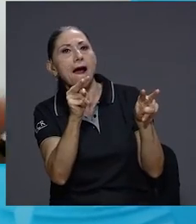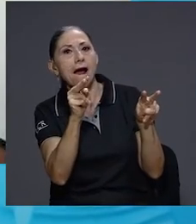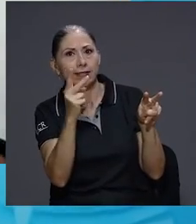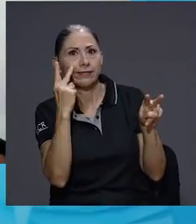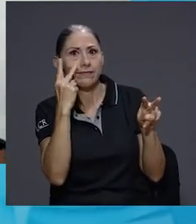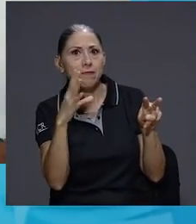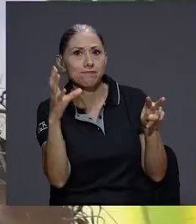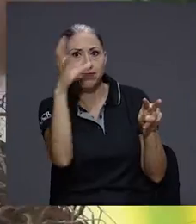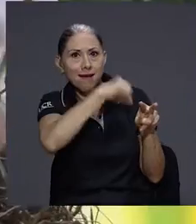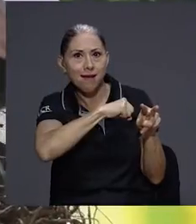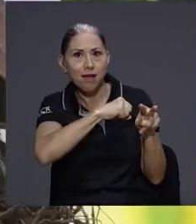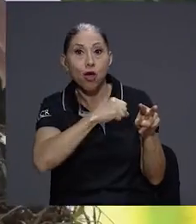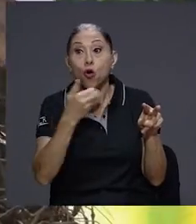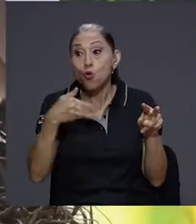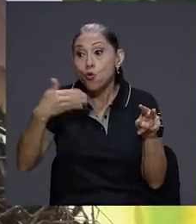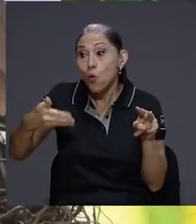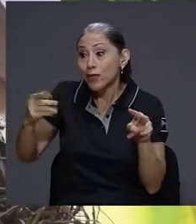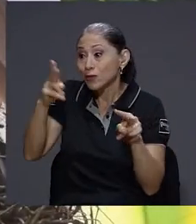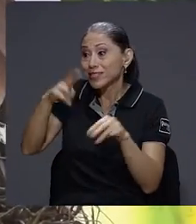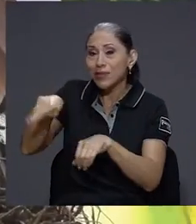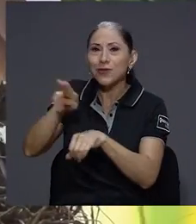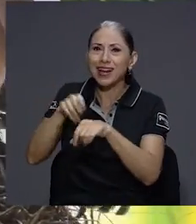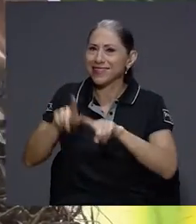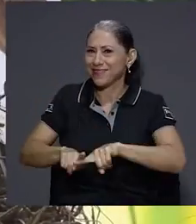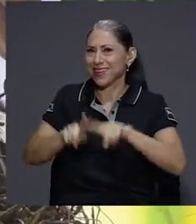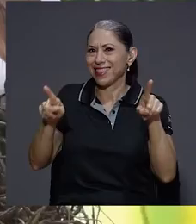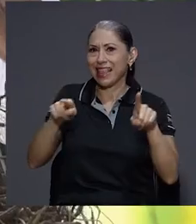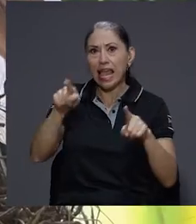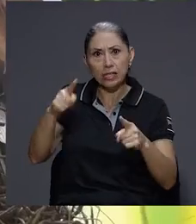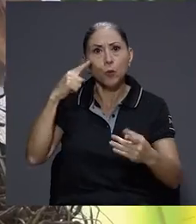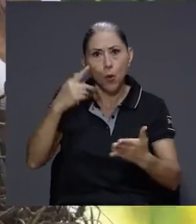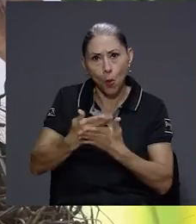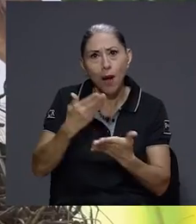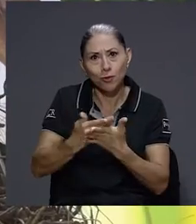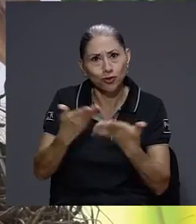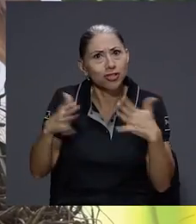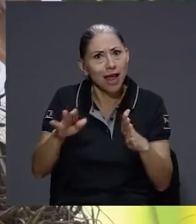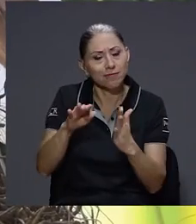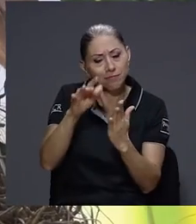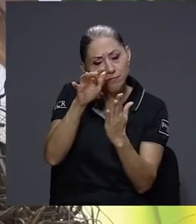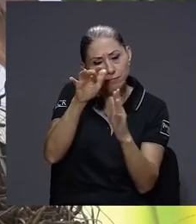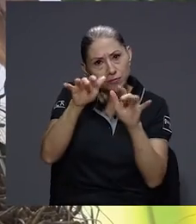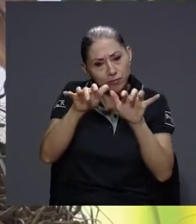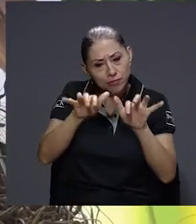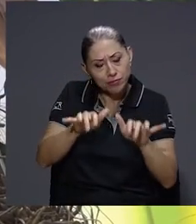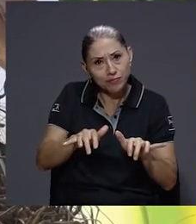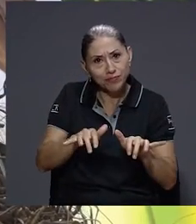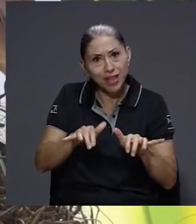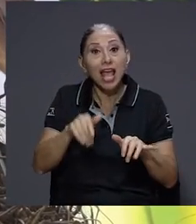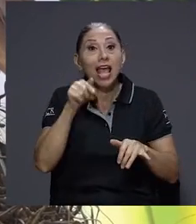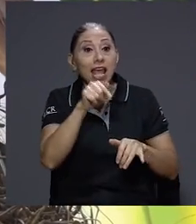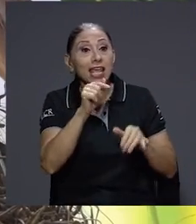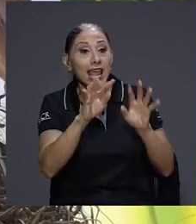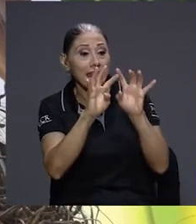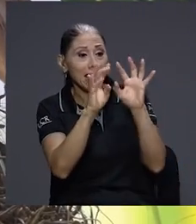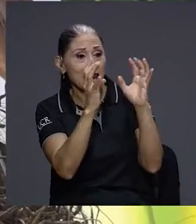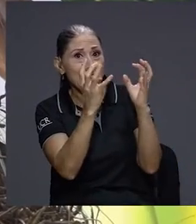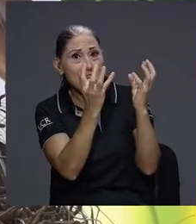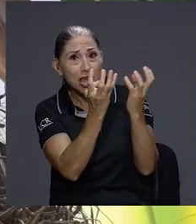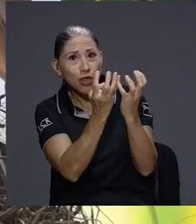cuando no lo tienen. Eso sí lo logramos probar, sí está documentado, que aumenta la depredación de los nidos